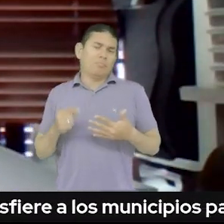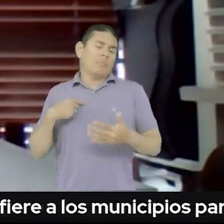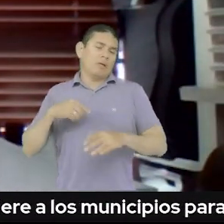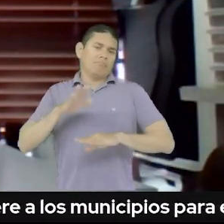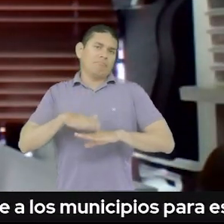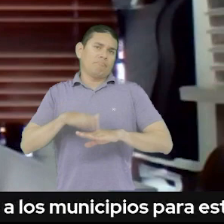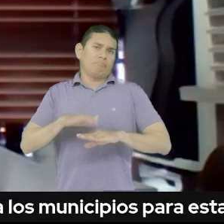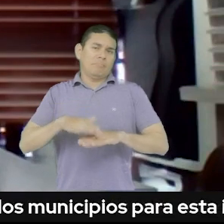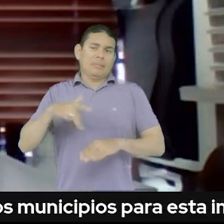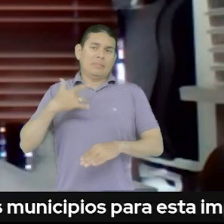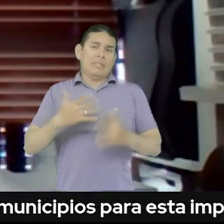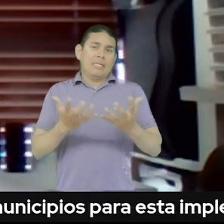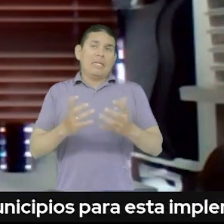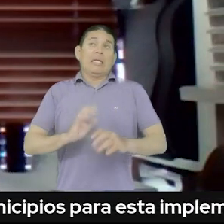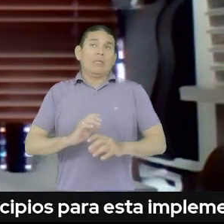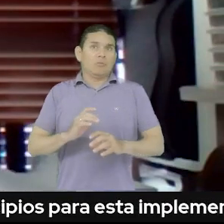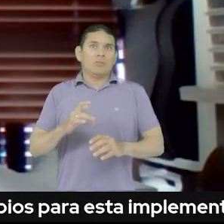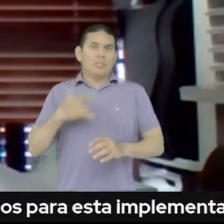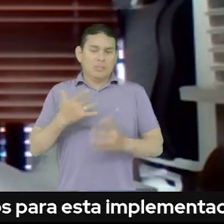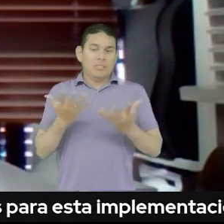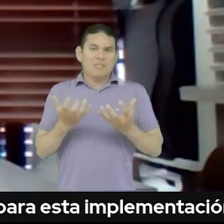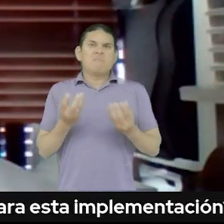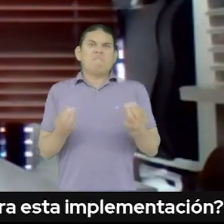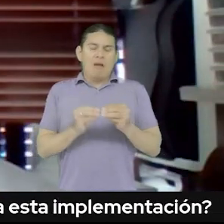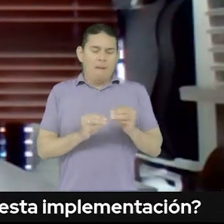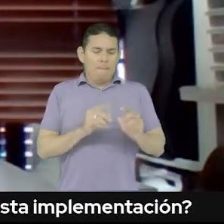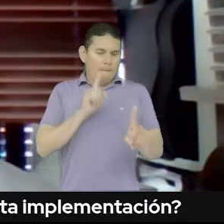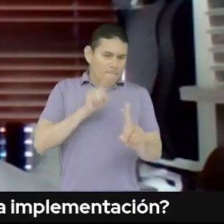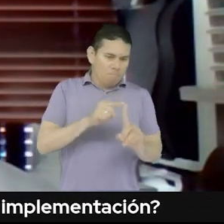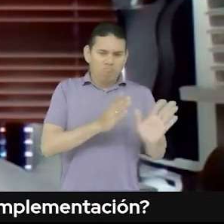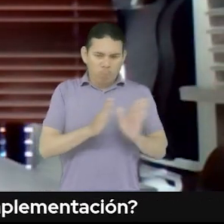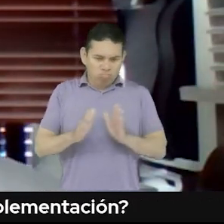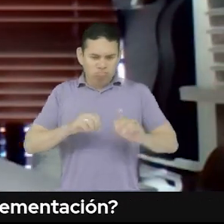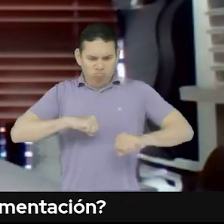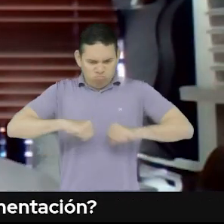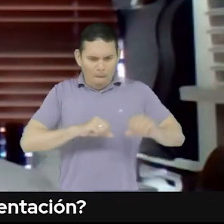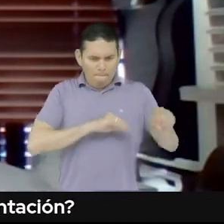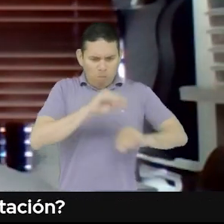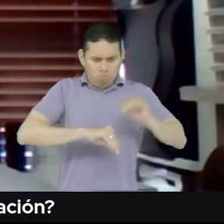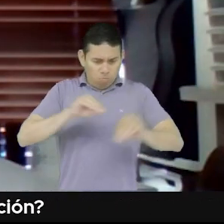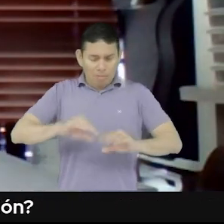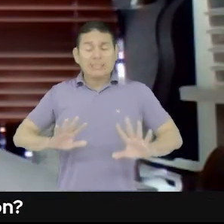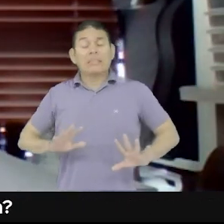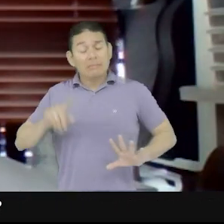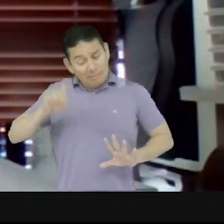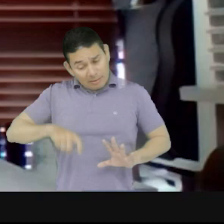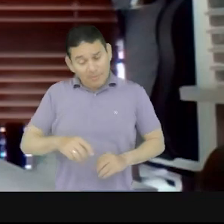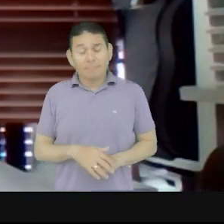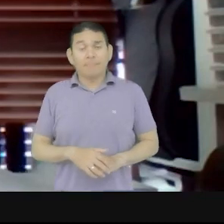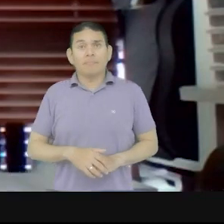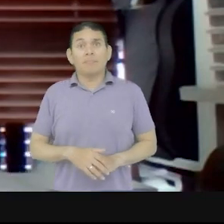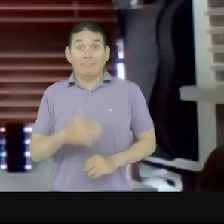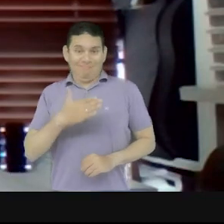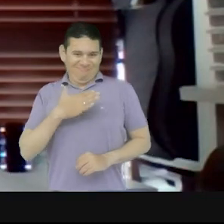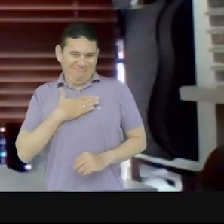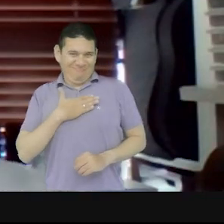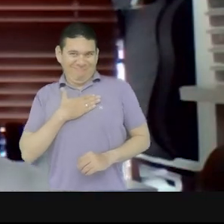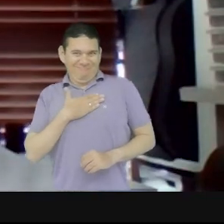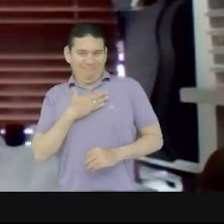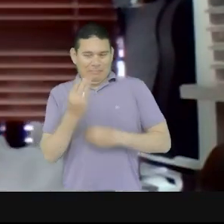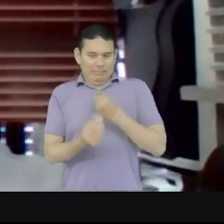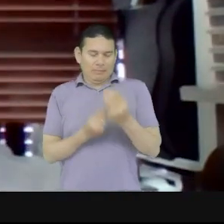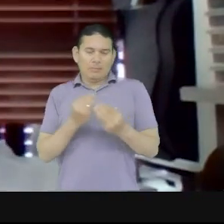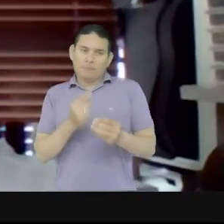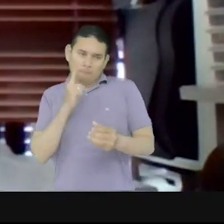la condición, esa voluntad traducida en unos términos prácticos. ¿Qué transferimos nosotros? Parte del